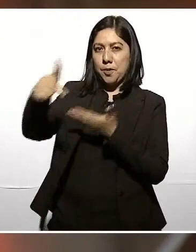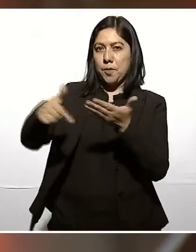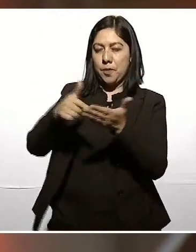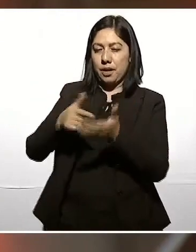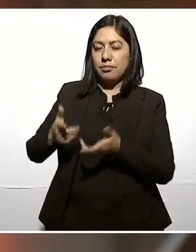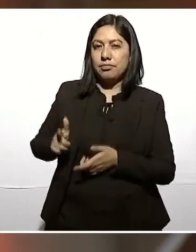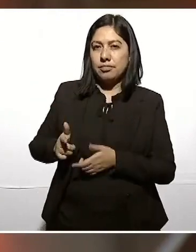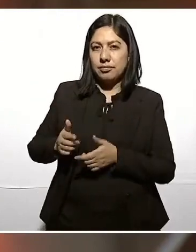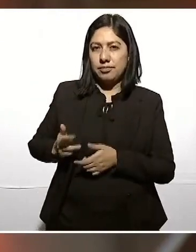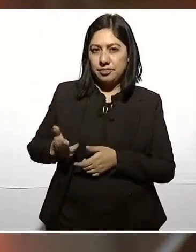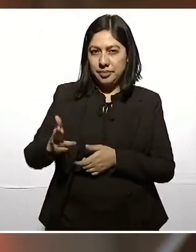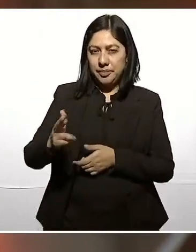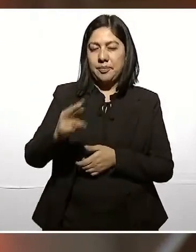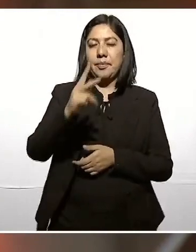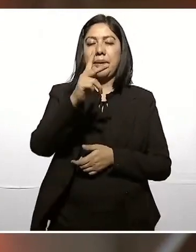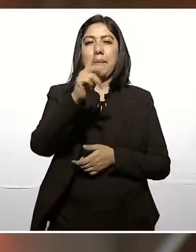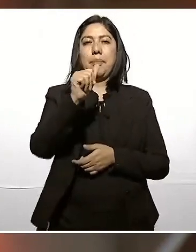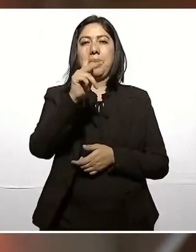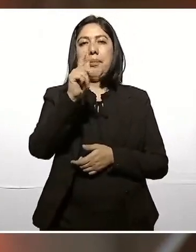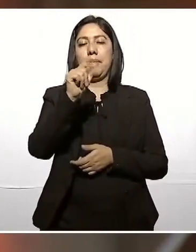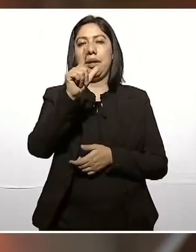mi padre,